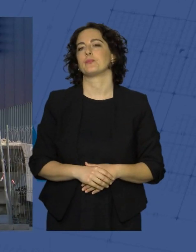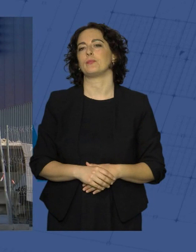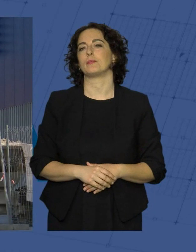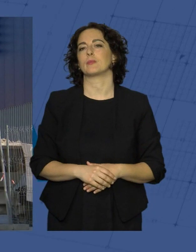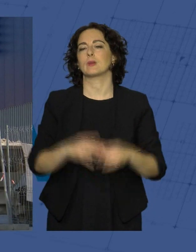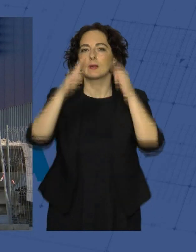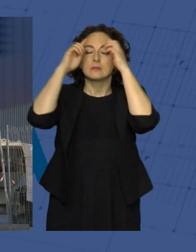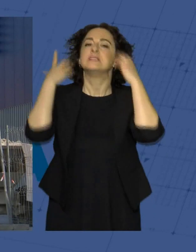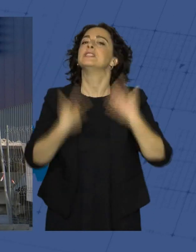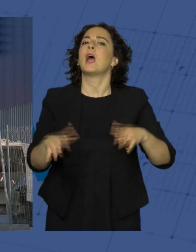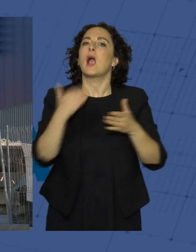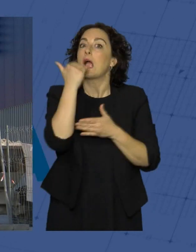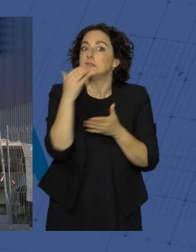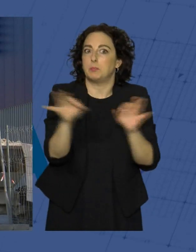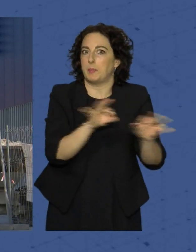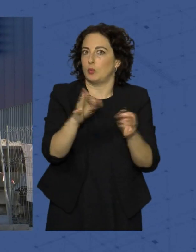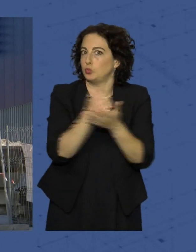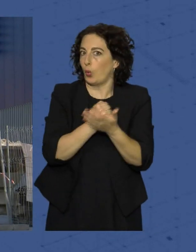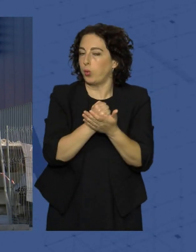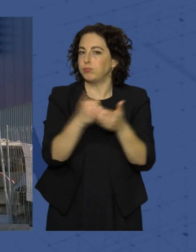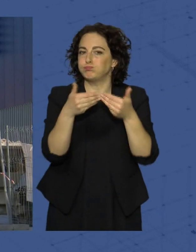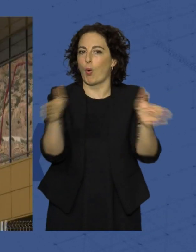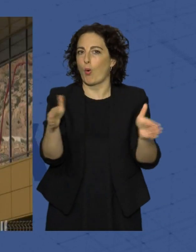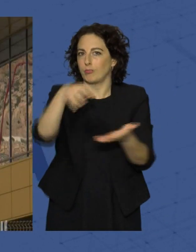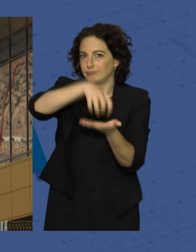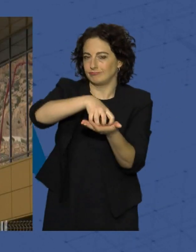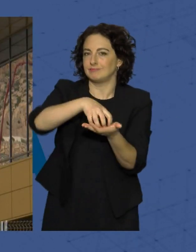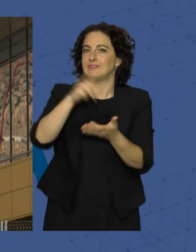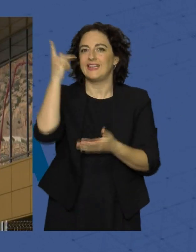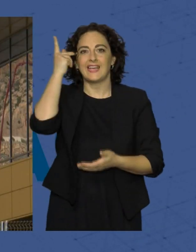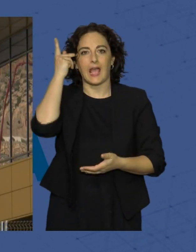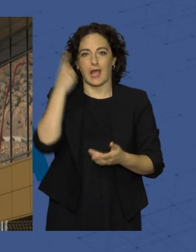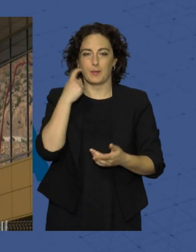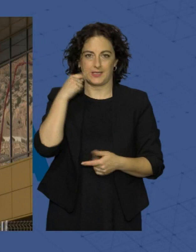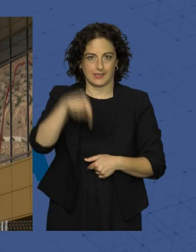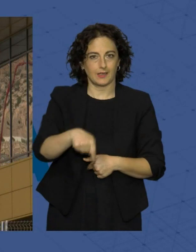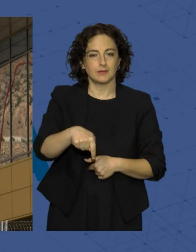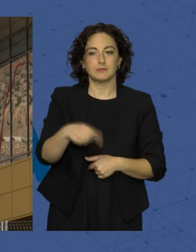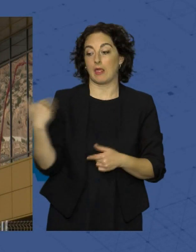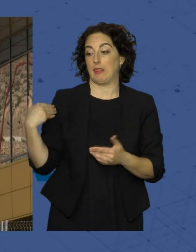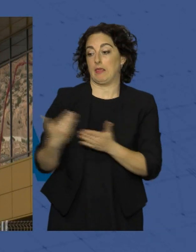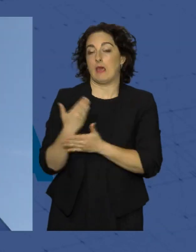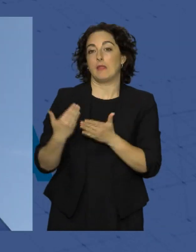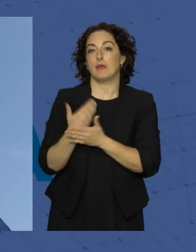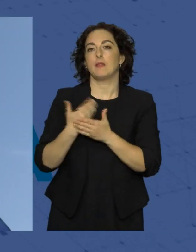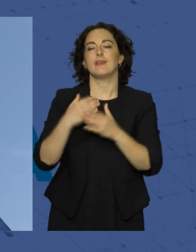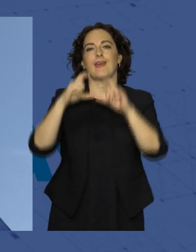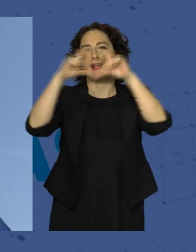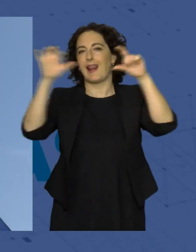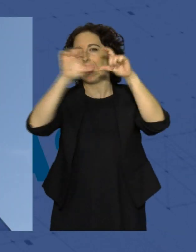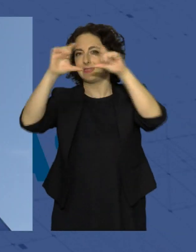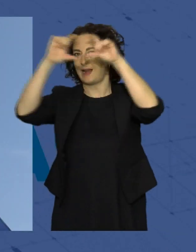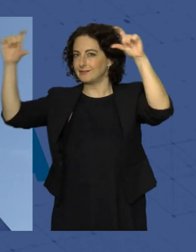Ya está todo casi listo para la apertura del establecimiento Ikea de Almería. Hace unos días se colocaban las letras de la